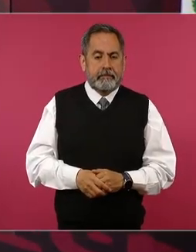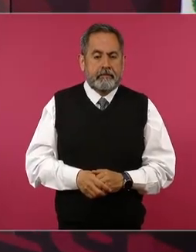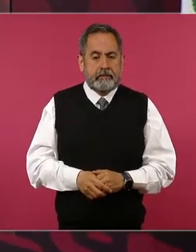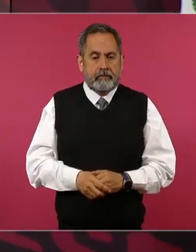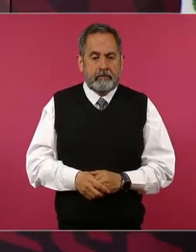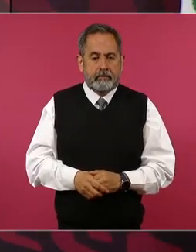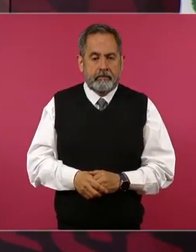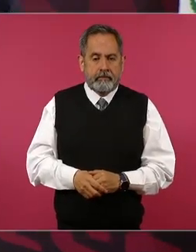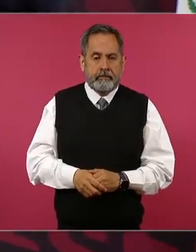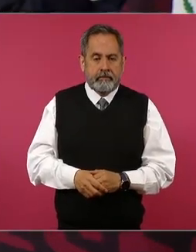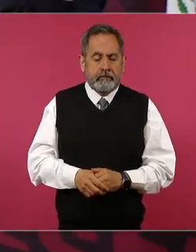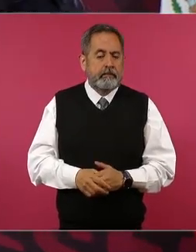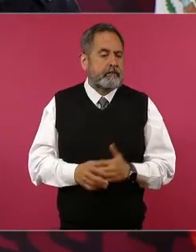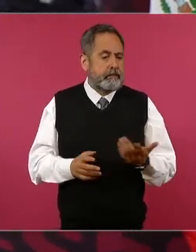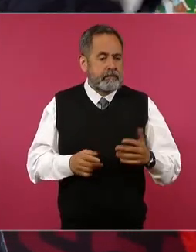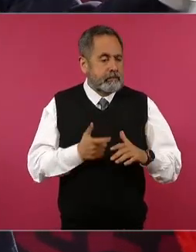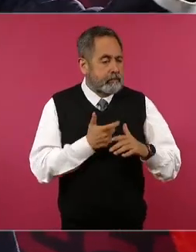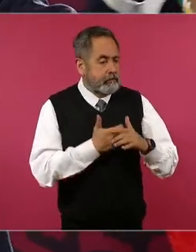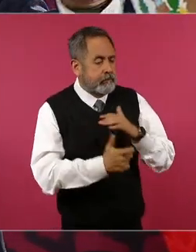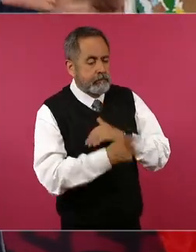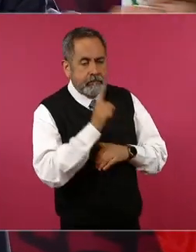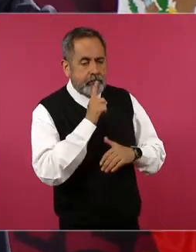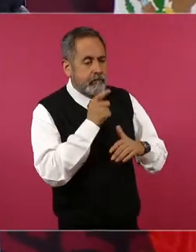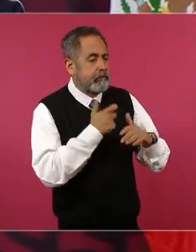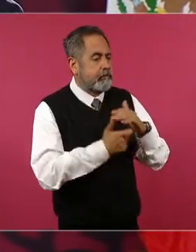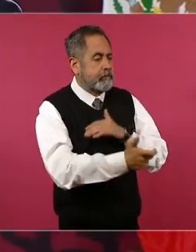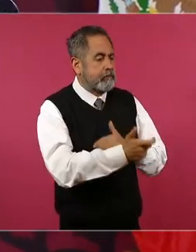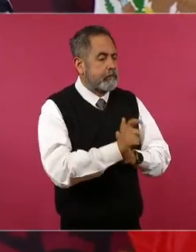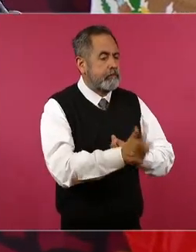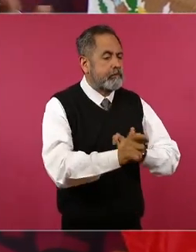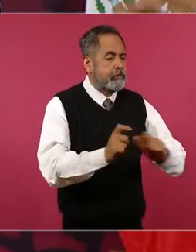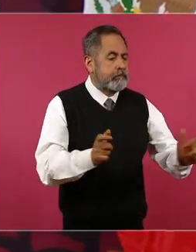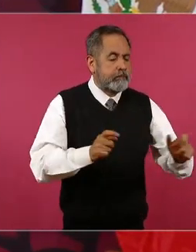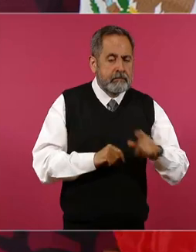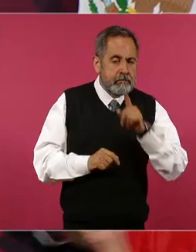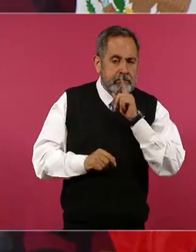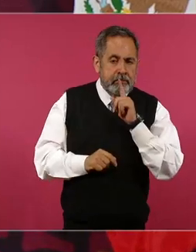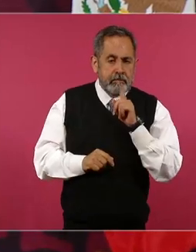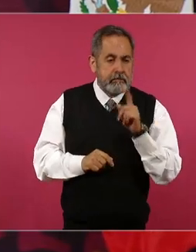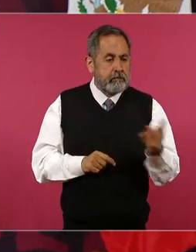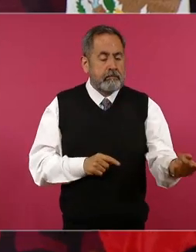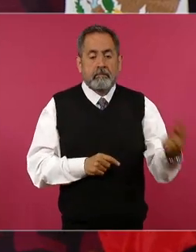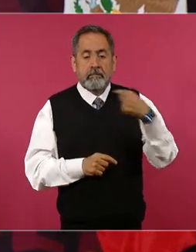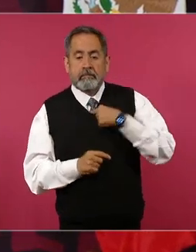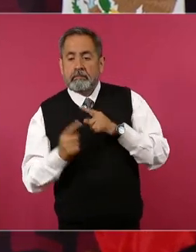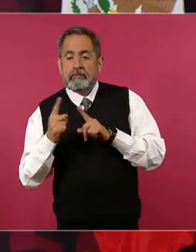entonces como maiceaban a todos no había crítica